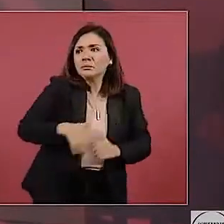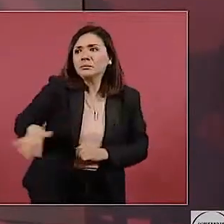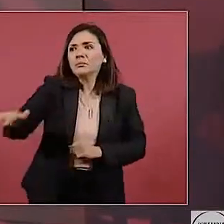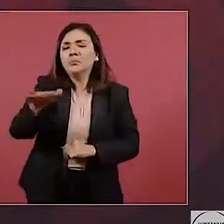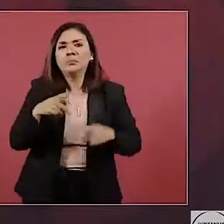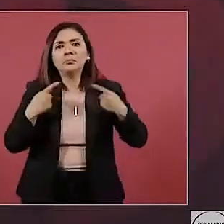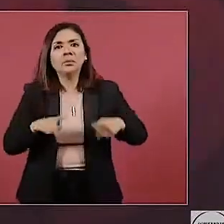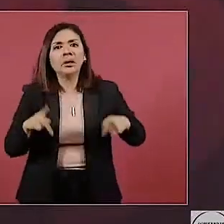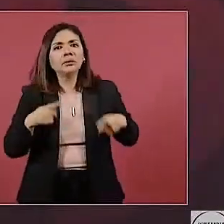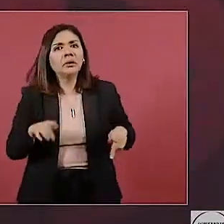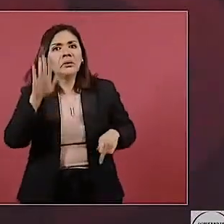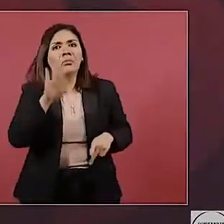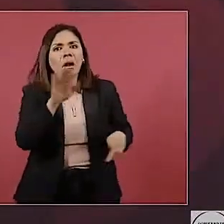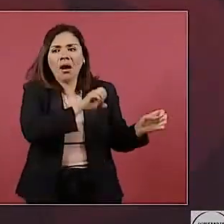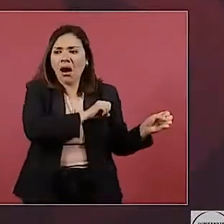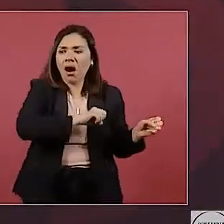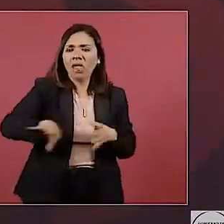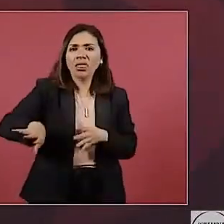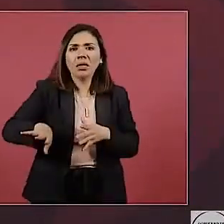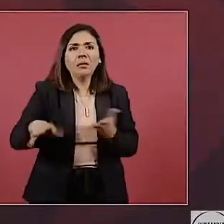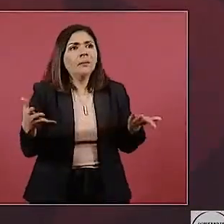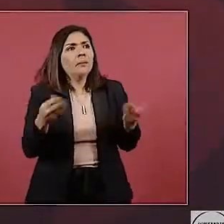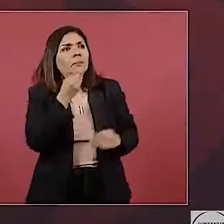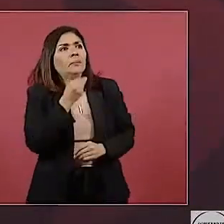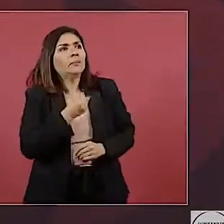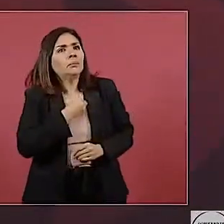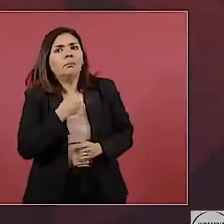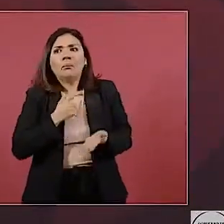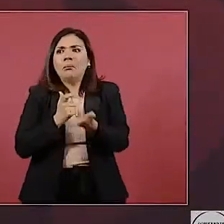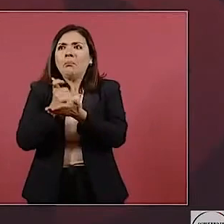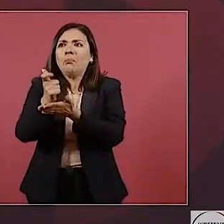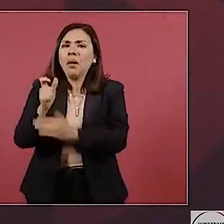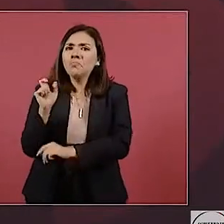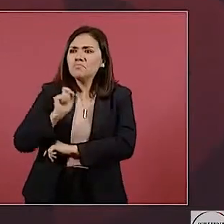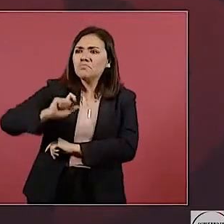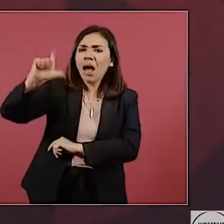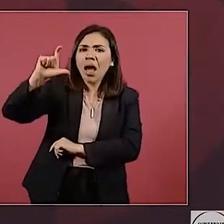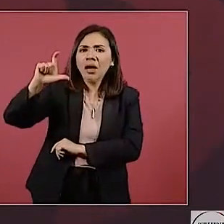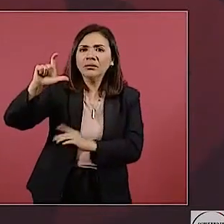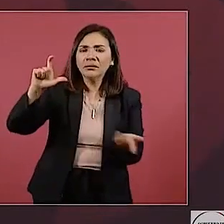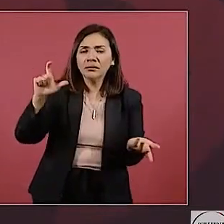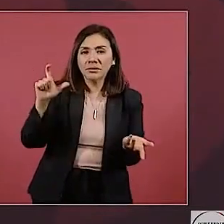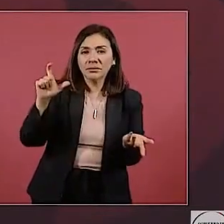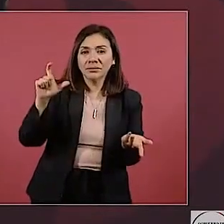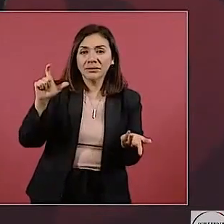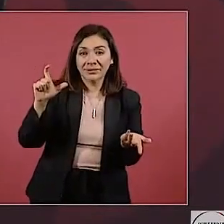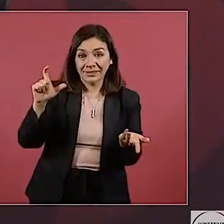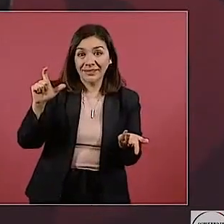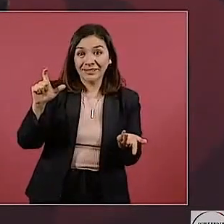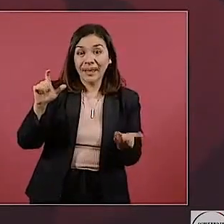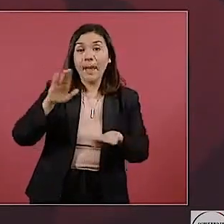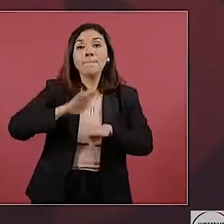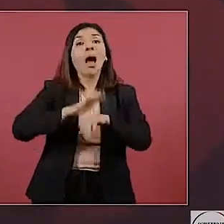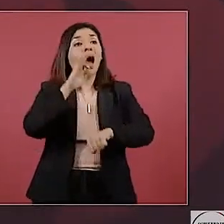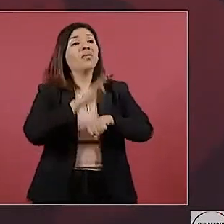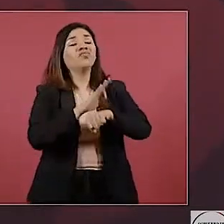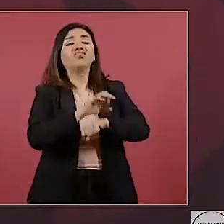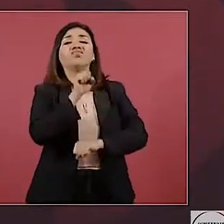de los usuarios, los los consumidores y favorece